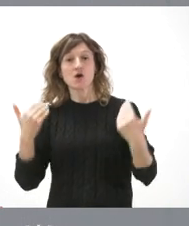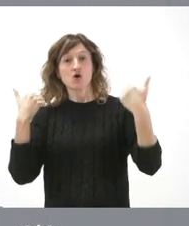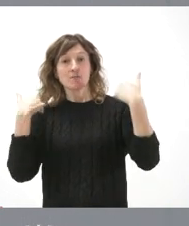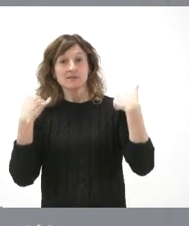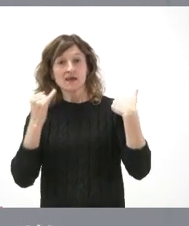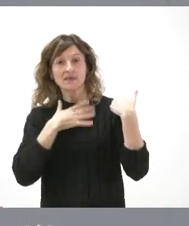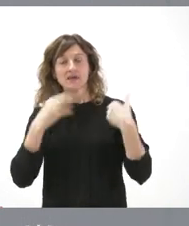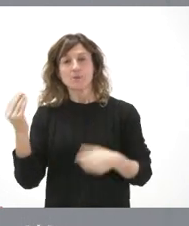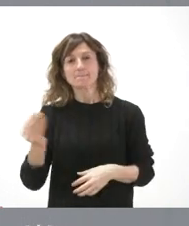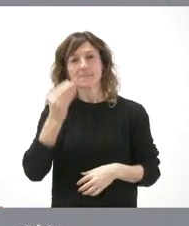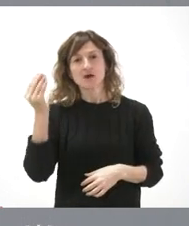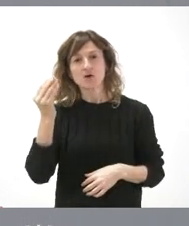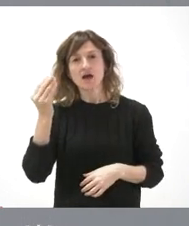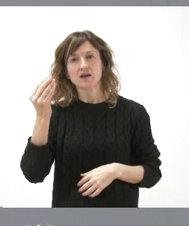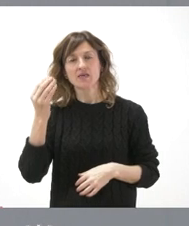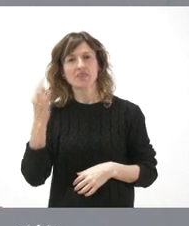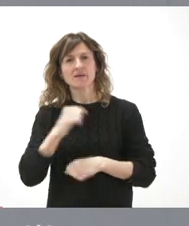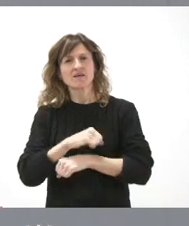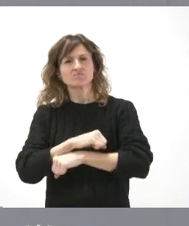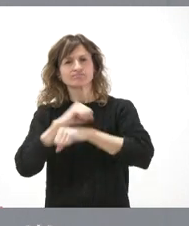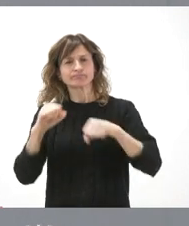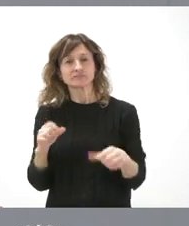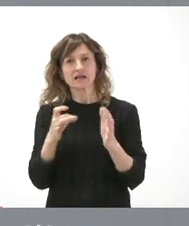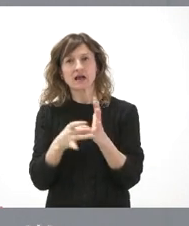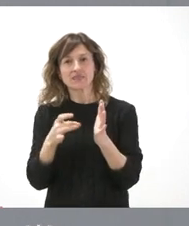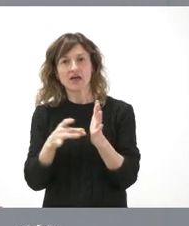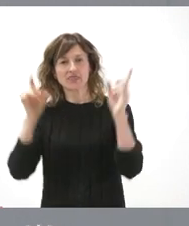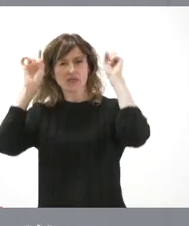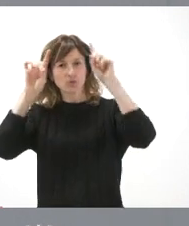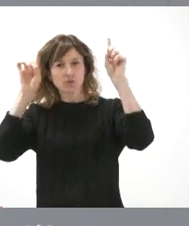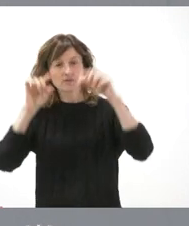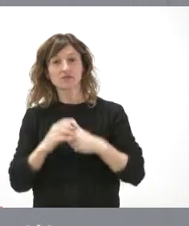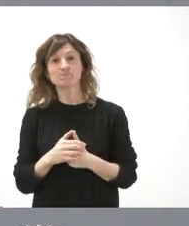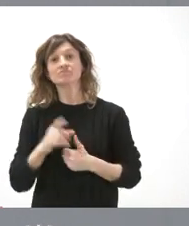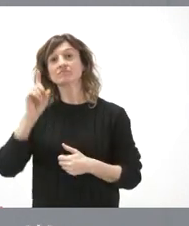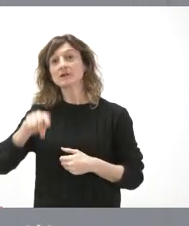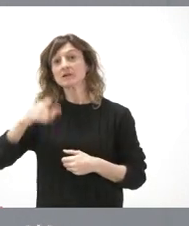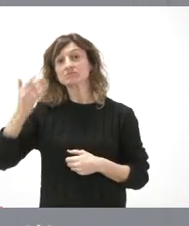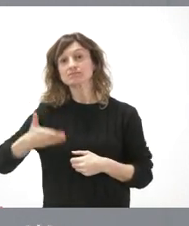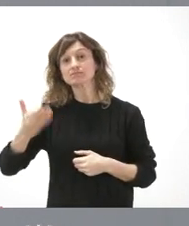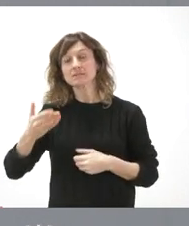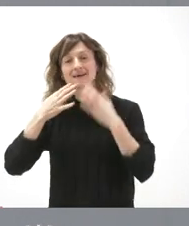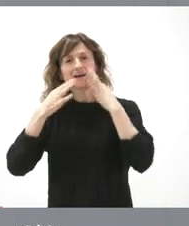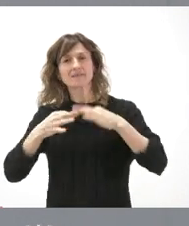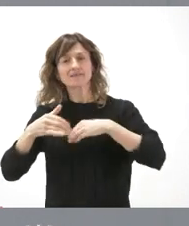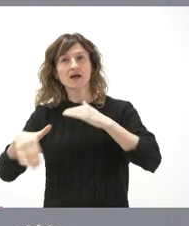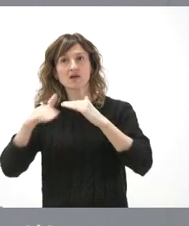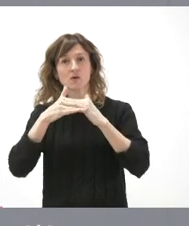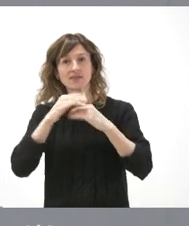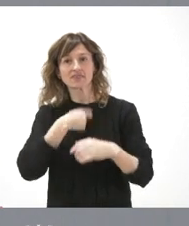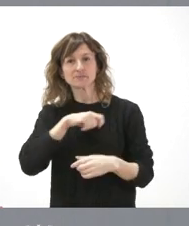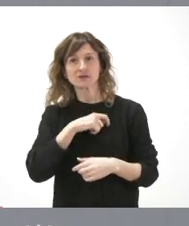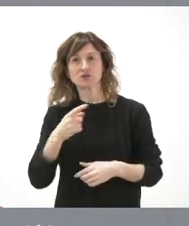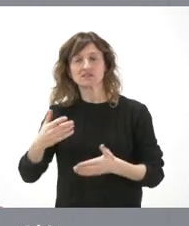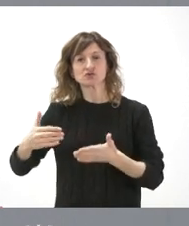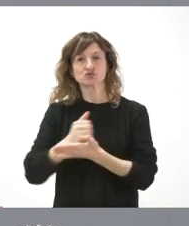mejorarlas y creemos que hay que fortalecer la calidad de la educación y creemos también que es muy imprescindible garantizar la igualdad entre todos los españoles,